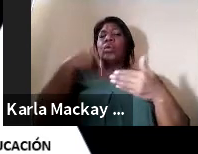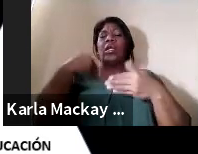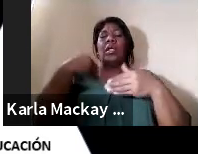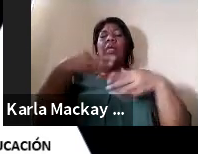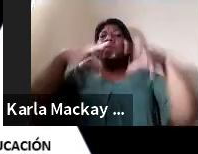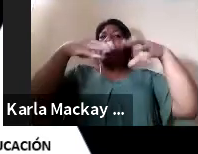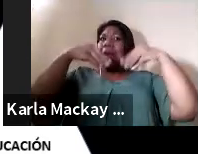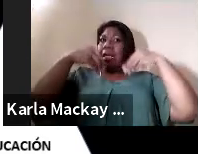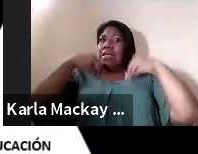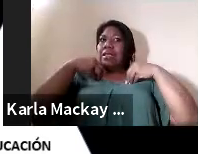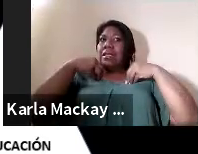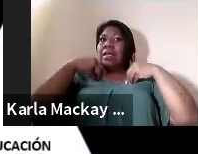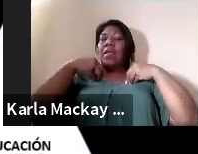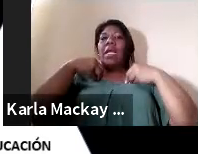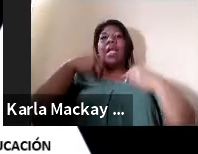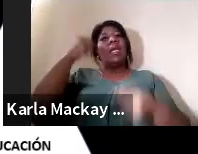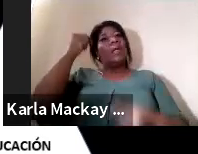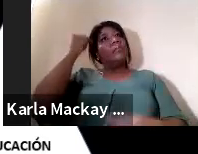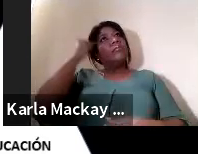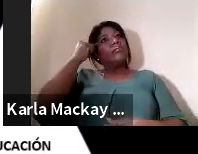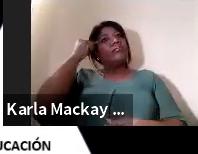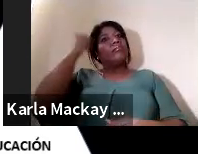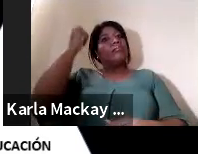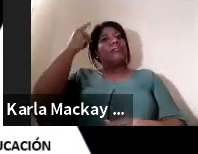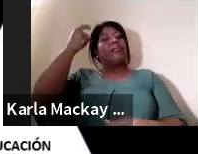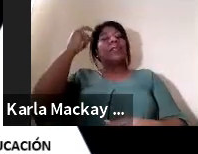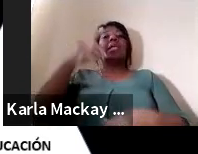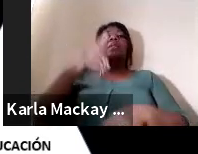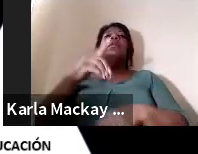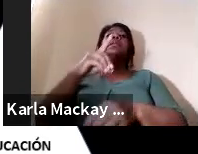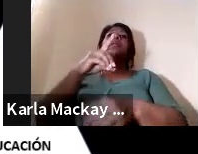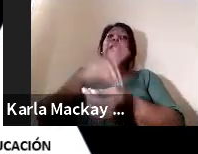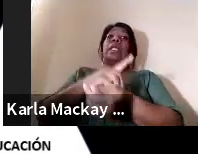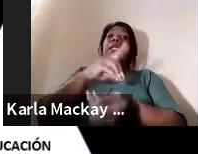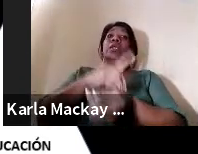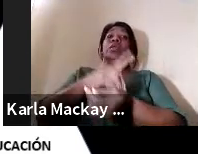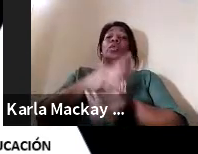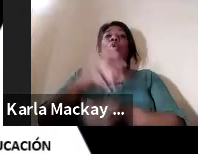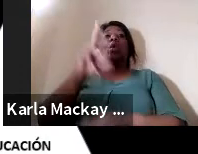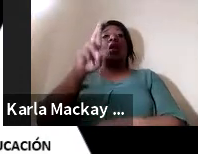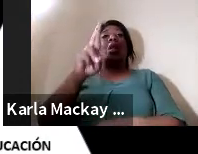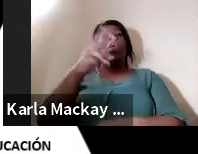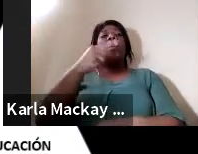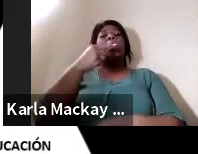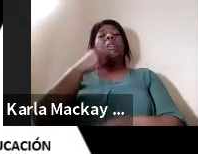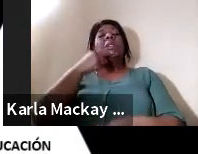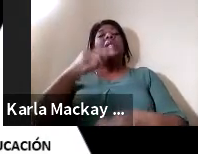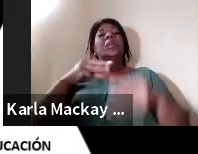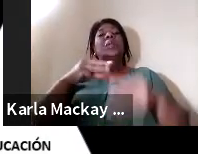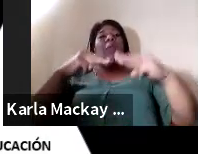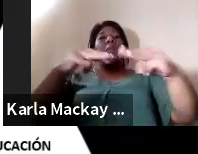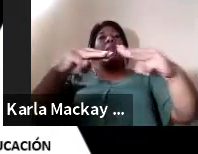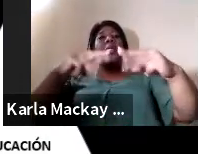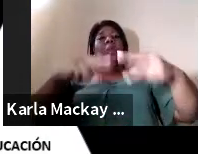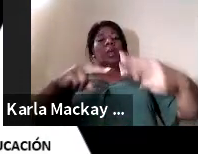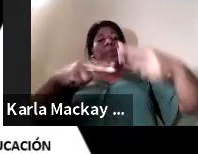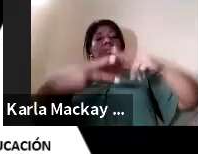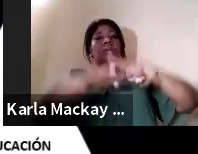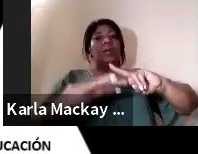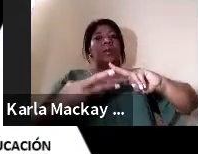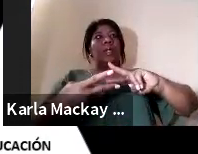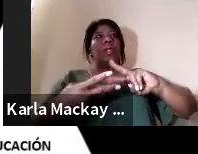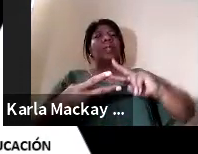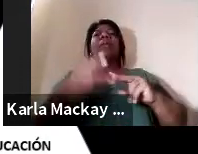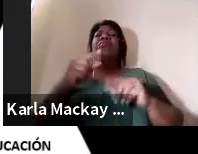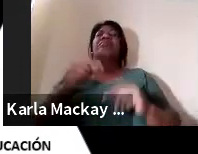invertida, cambia el giro y dice, vamos a comenzar la educación preescolar para ver qué tanto podemos aportar a